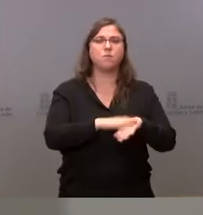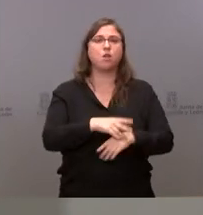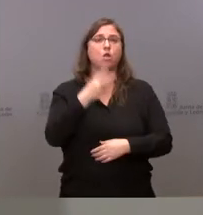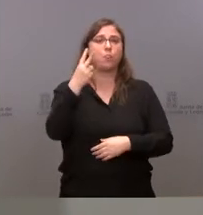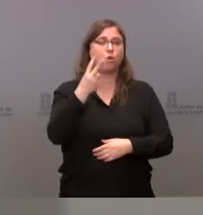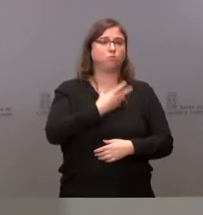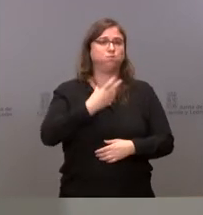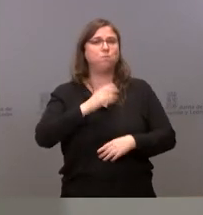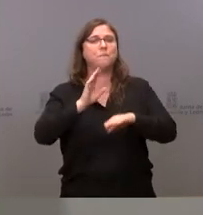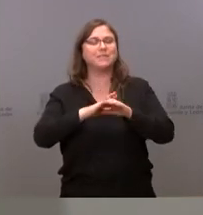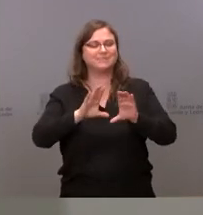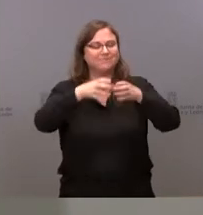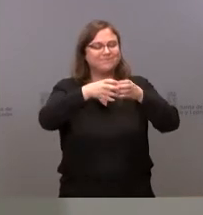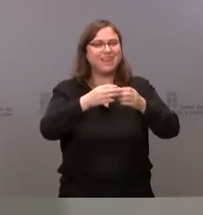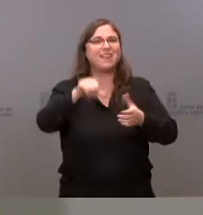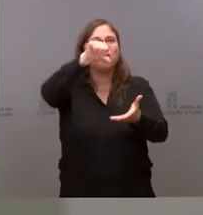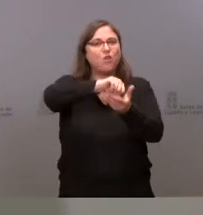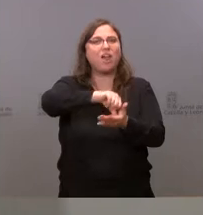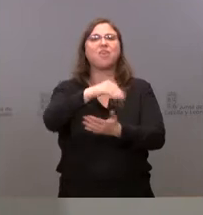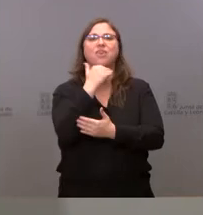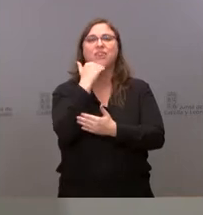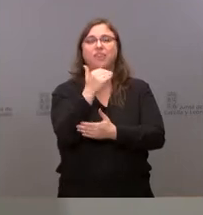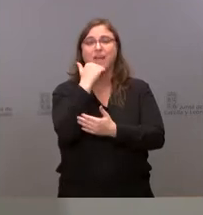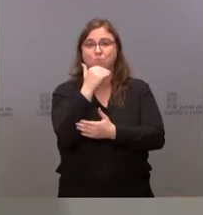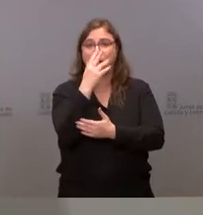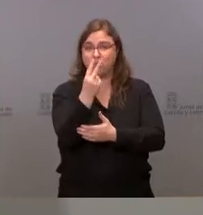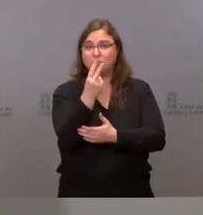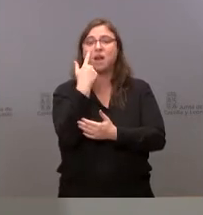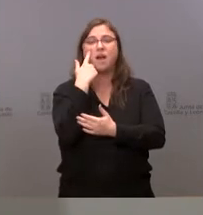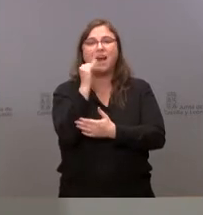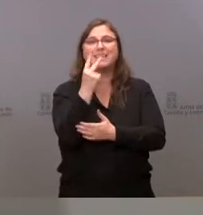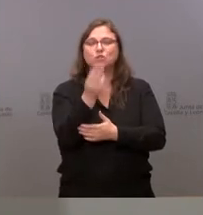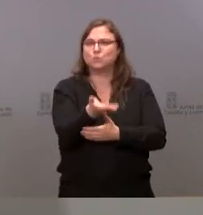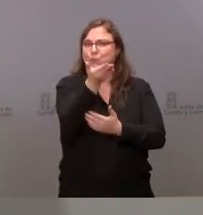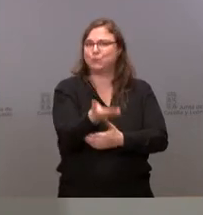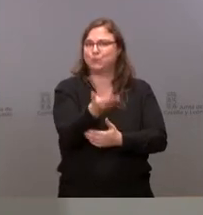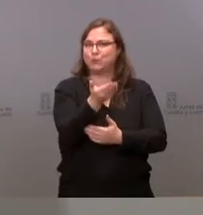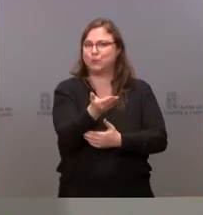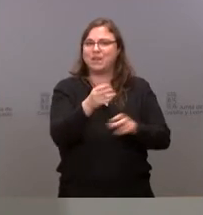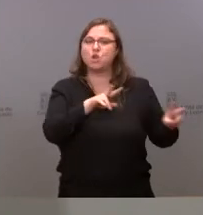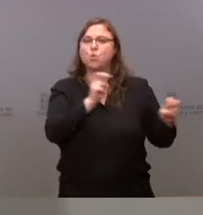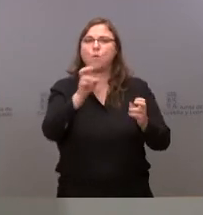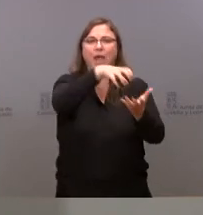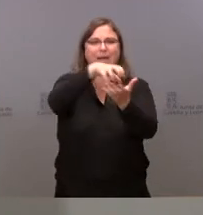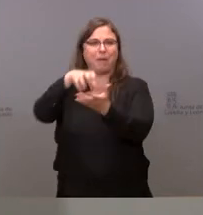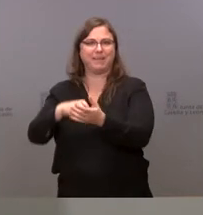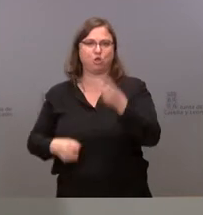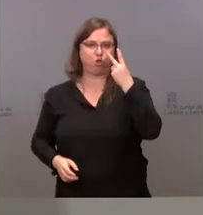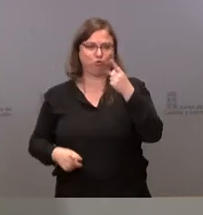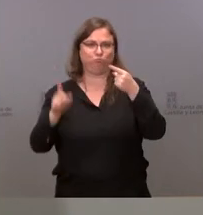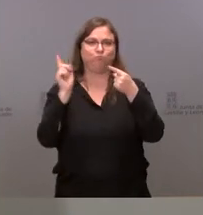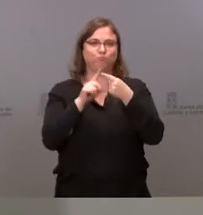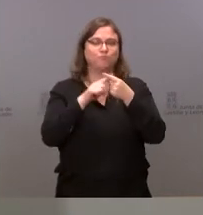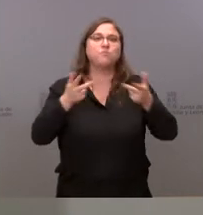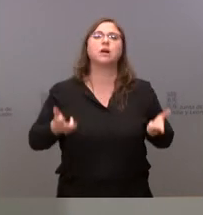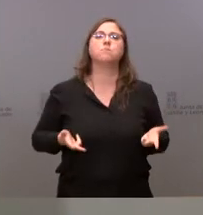equipamientos para la ciudad de Zamora, abordamos la realización de dos importantes nuevos equipamientos. Por un lado, se